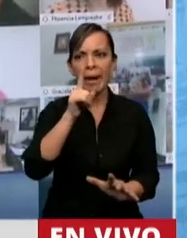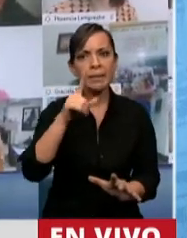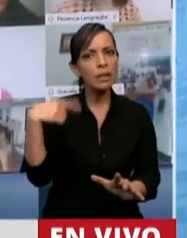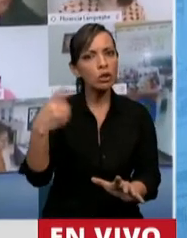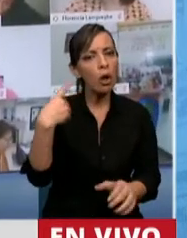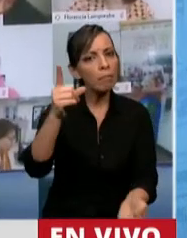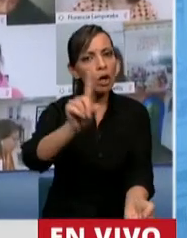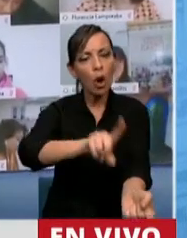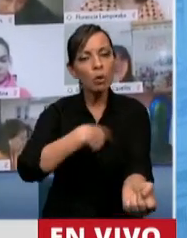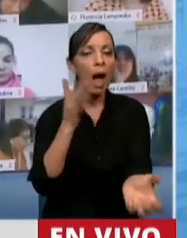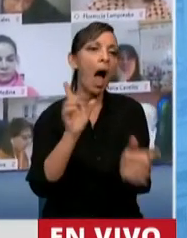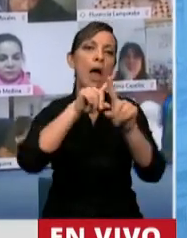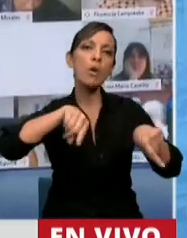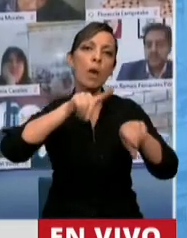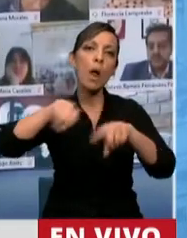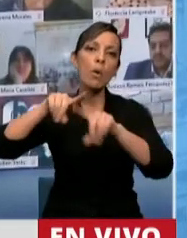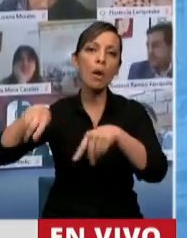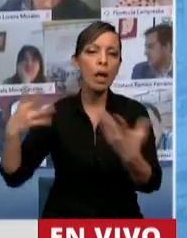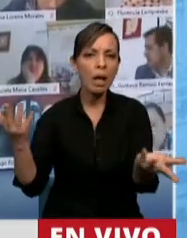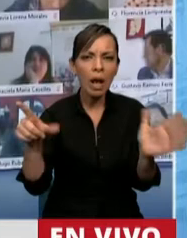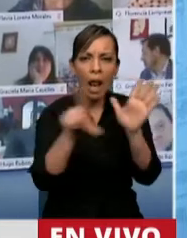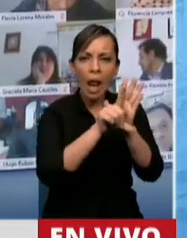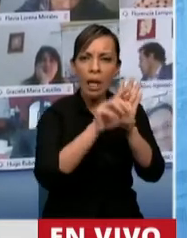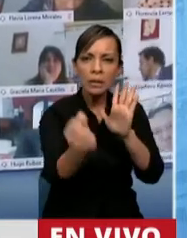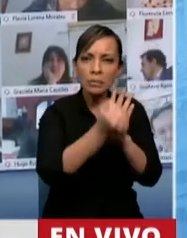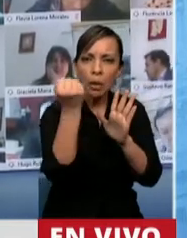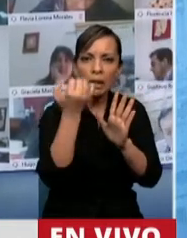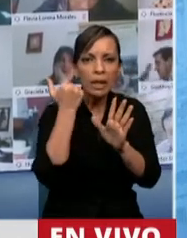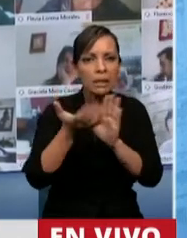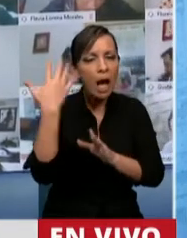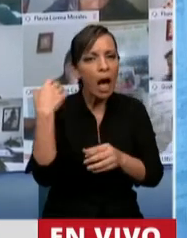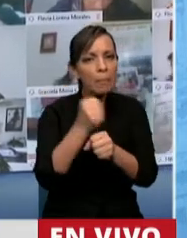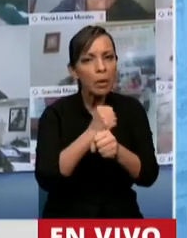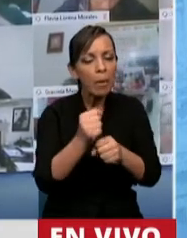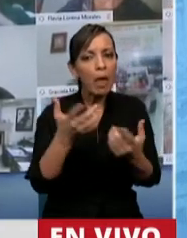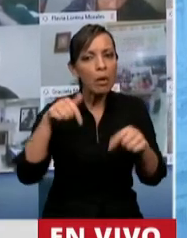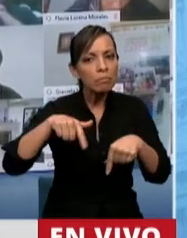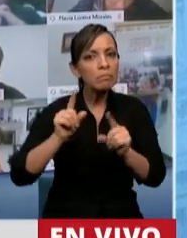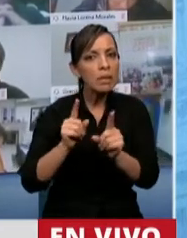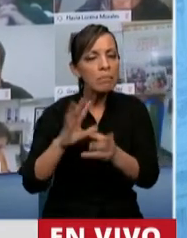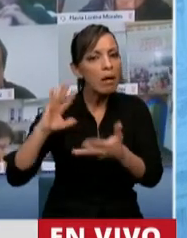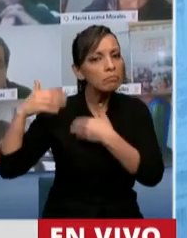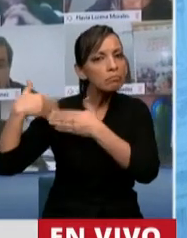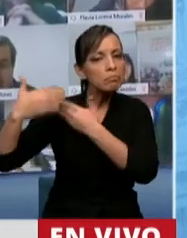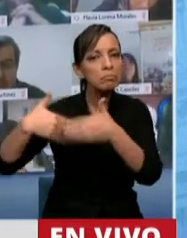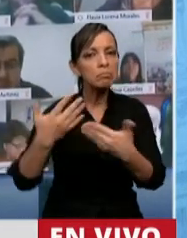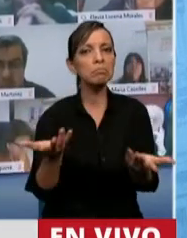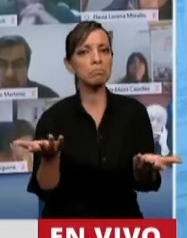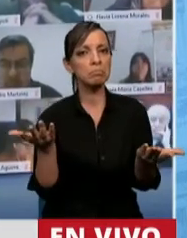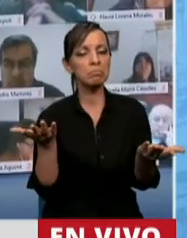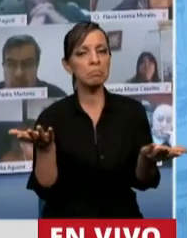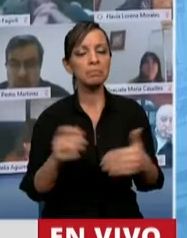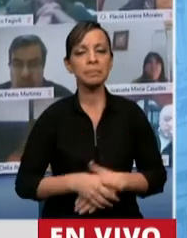de toda nulidad las importantes leyes que hemos aprobado mediante este sistema.